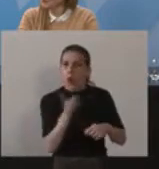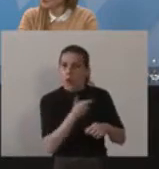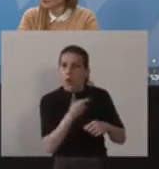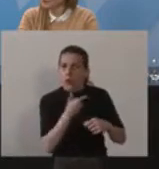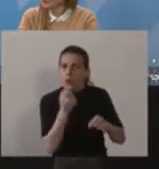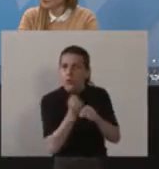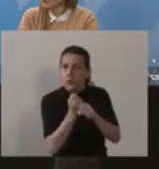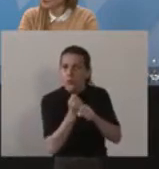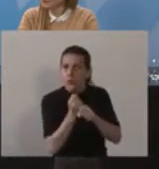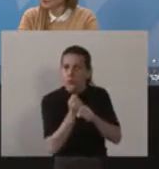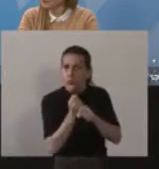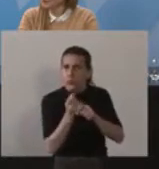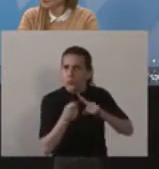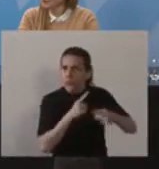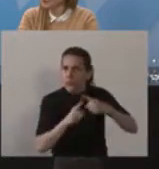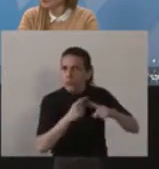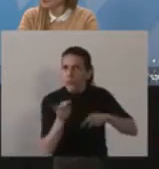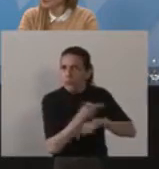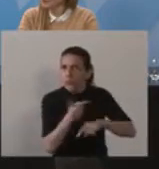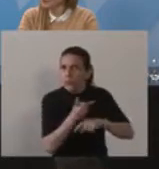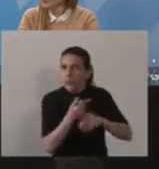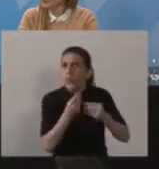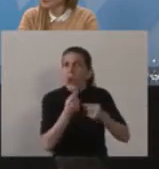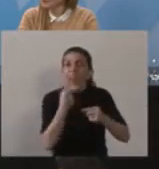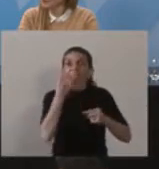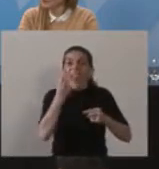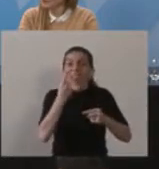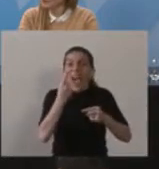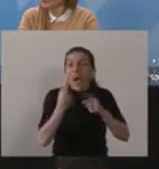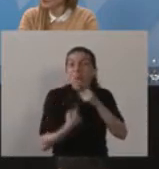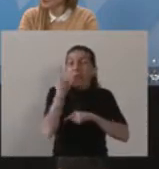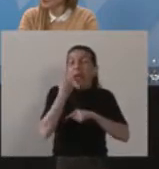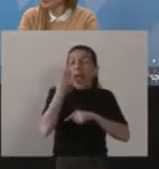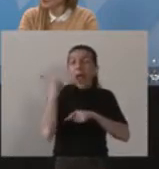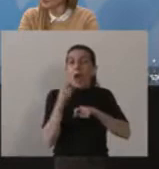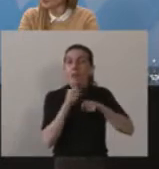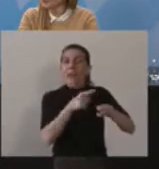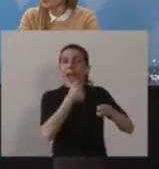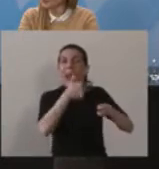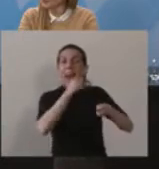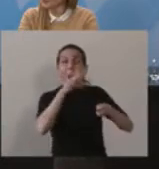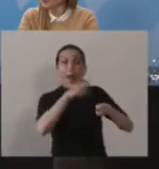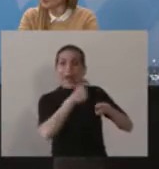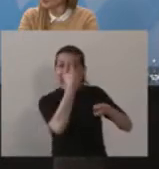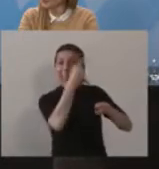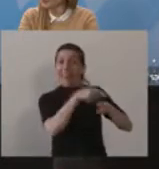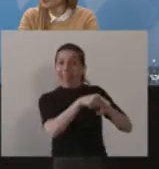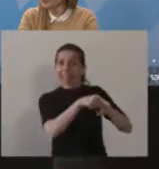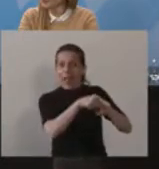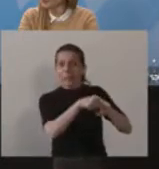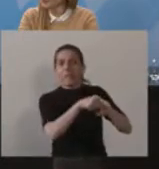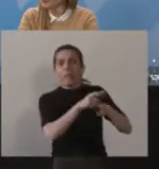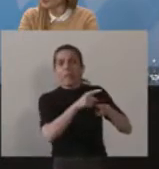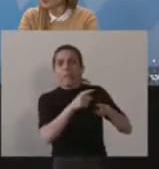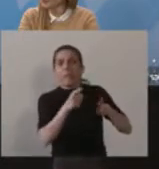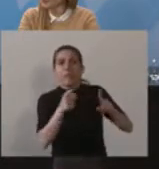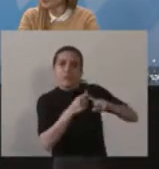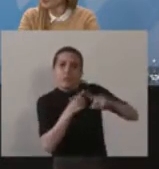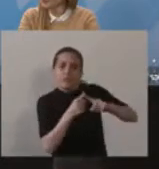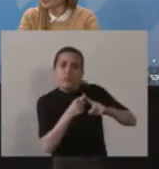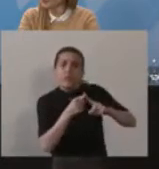a partir de una idea primigenia de Anabel, la idea de la intervención y de la